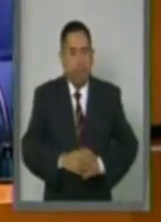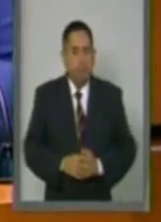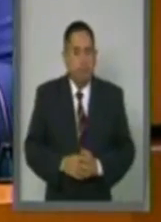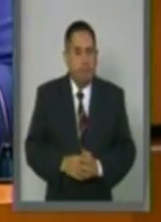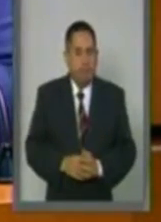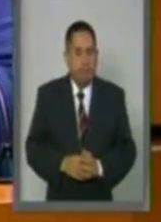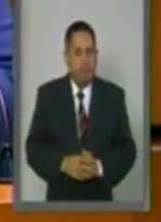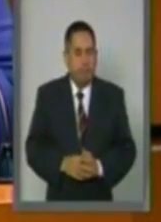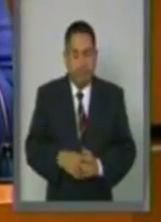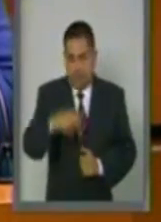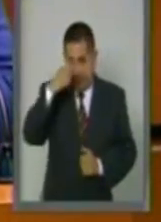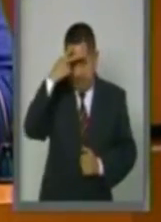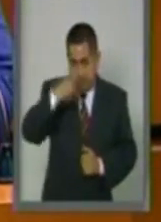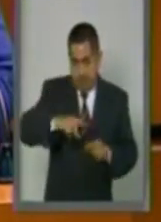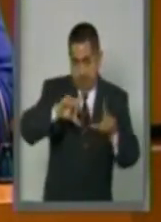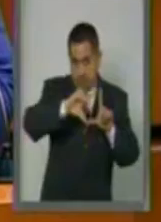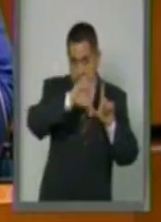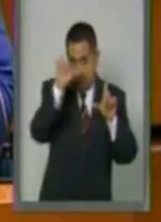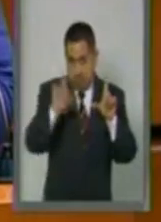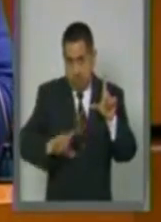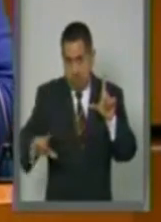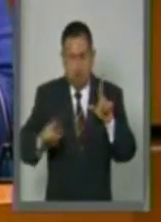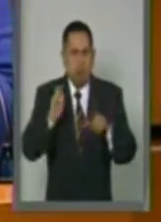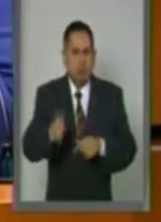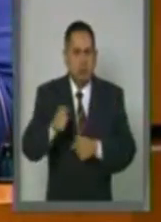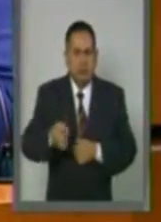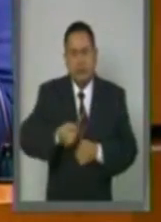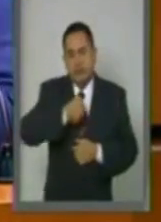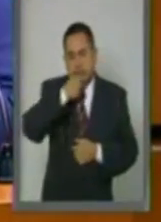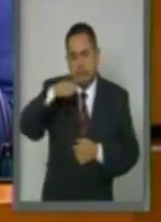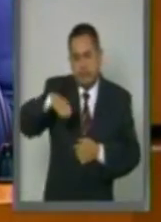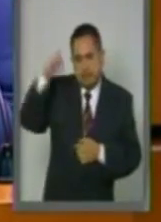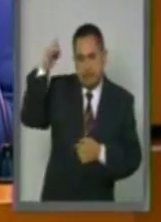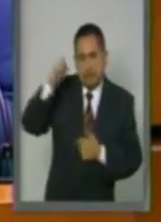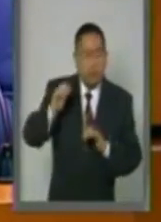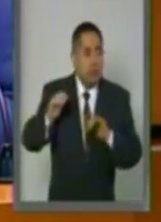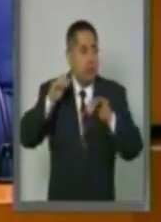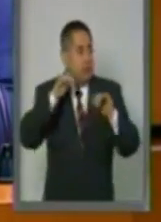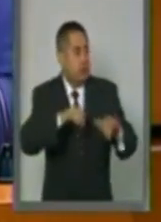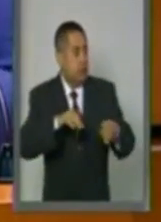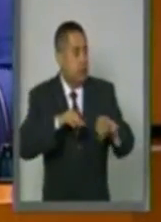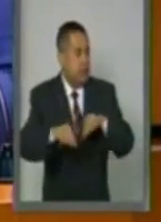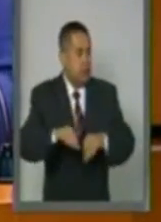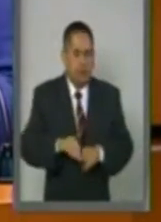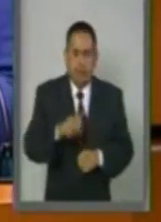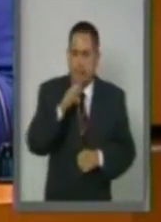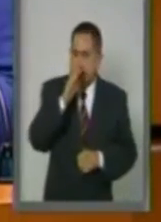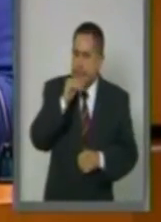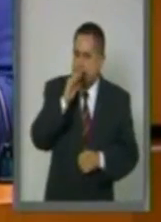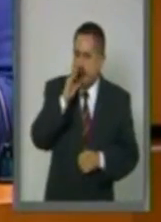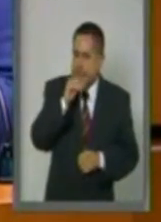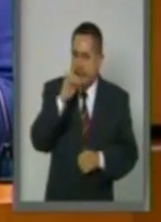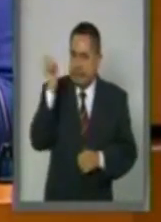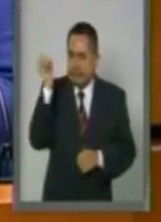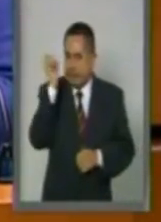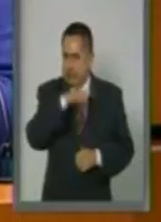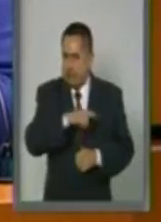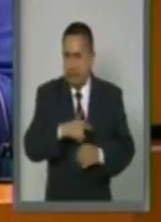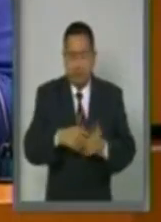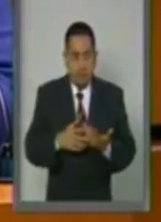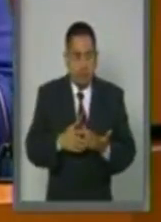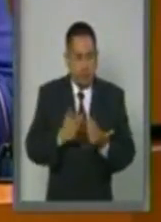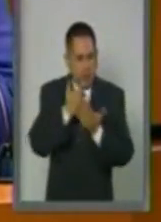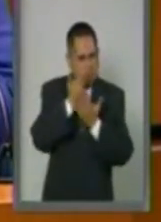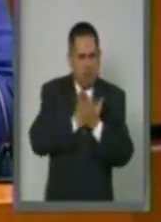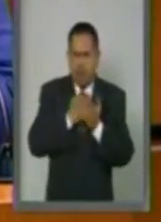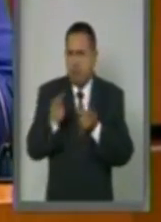En México es un problema que el adulto mayor obtenga trabajo. Es más, las encuestas